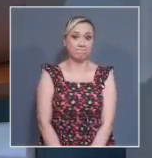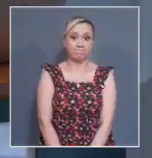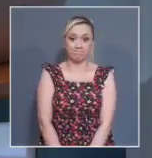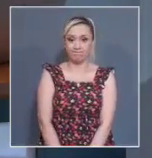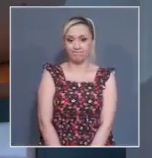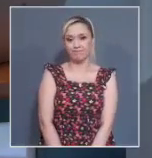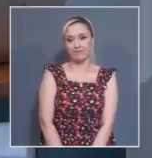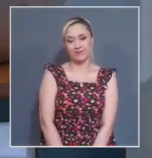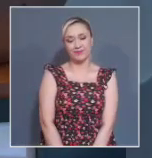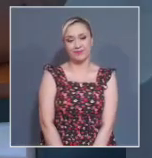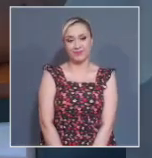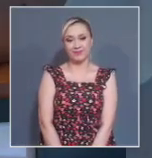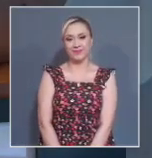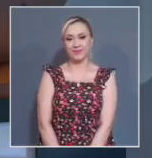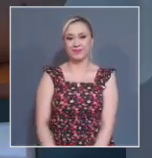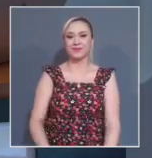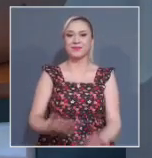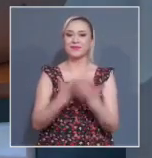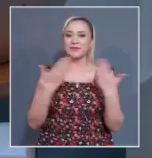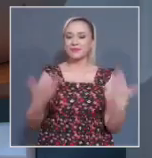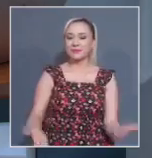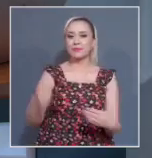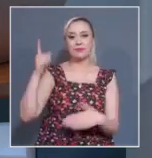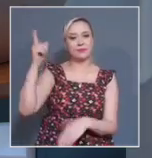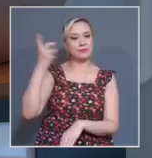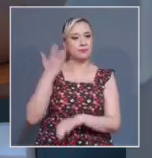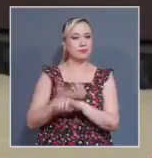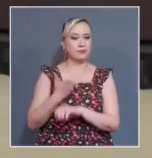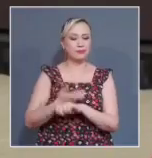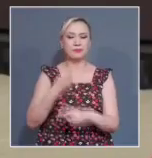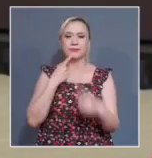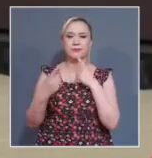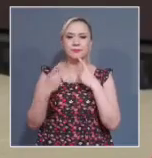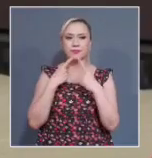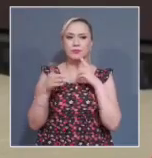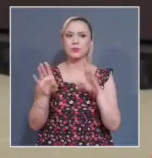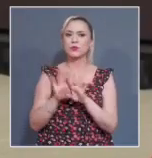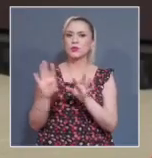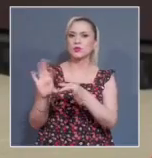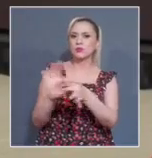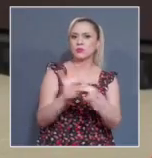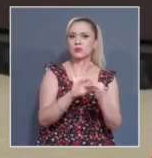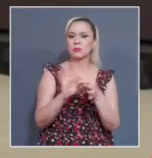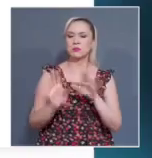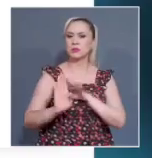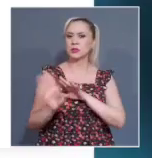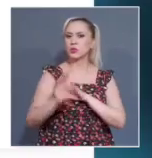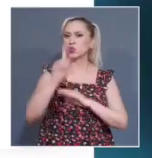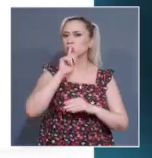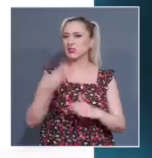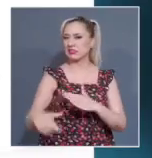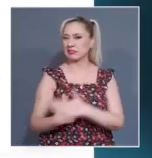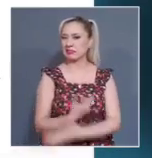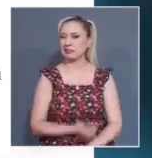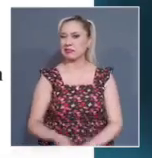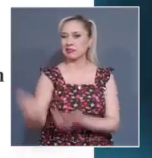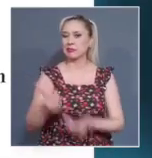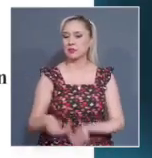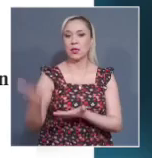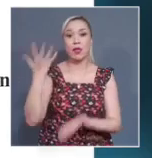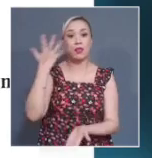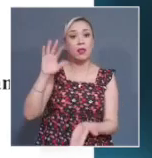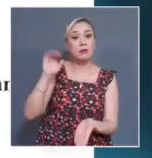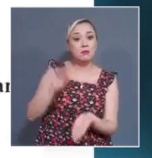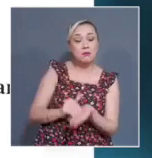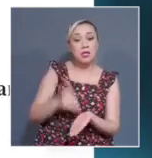El Departamento del Tesoro sancionó a una red dedicada al tráfico de migrantes compuesta por cinco personas que cobraban entre 10 mil y 70